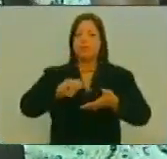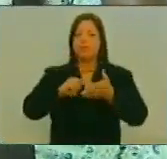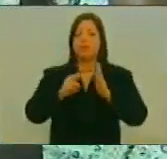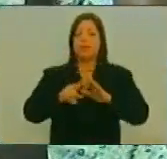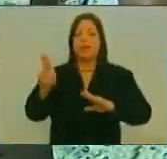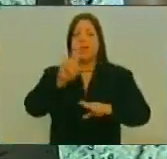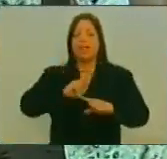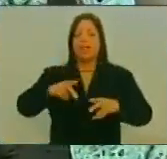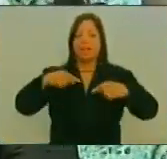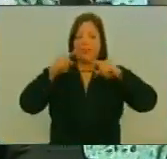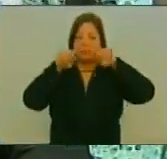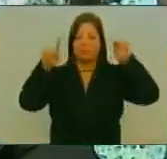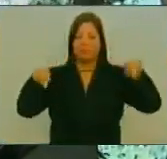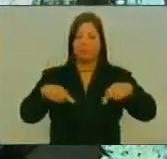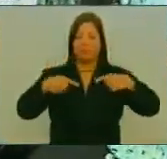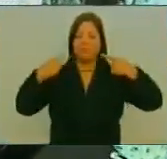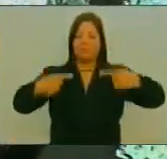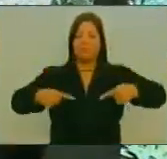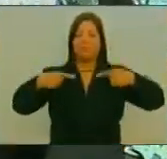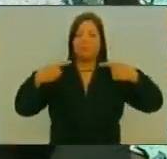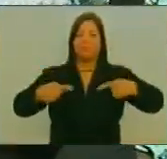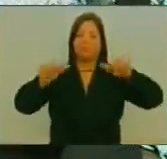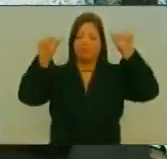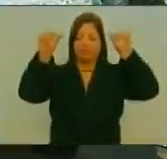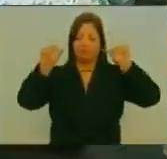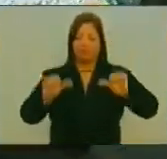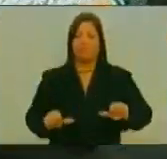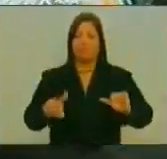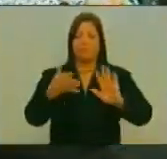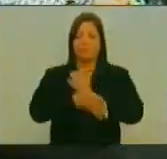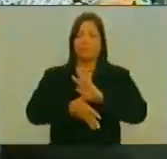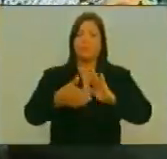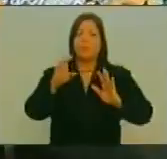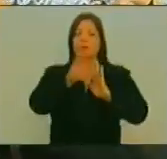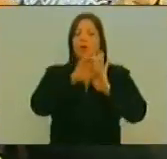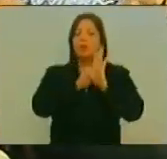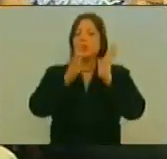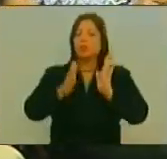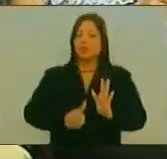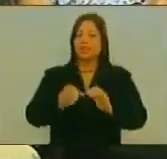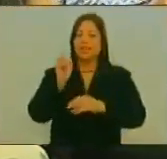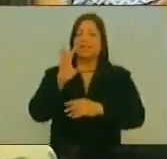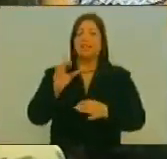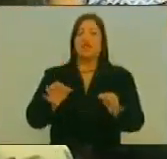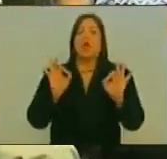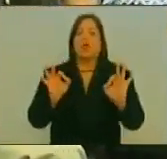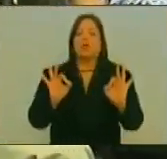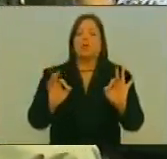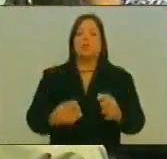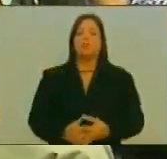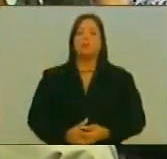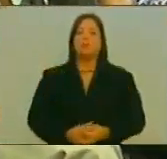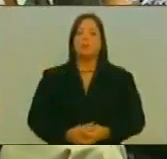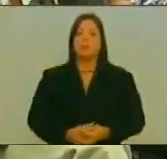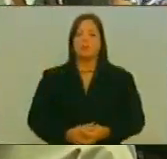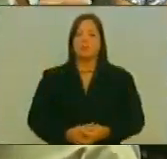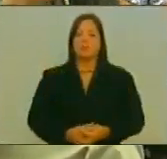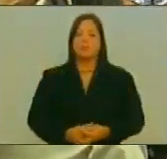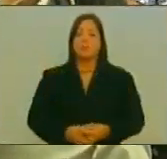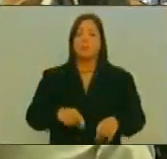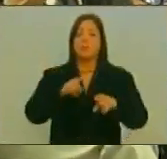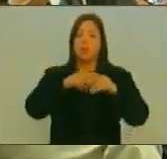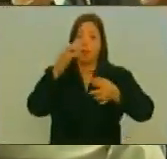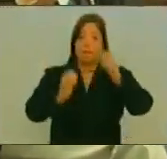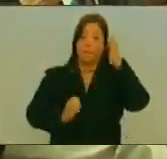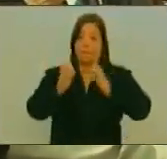uso de la tribuna de oradores Para que diera su balance ante el poder constituyente originario Durante